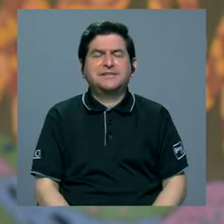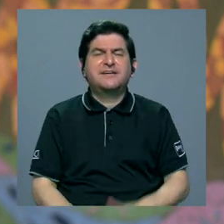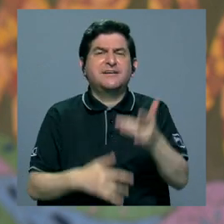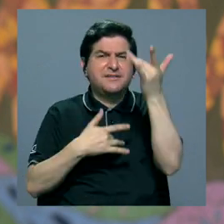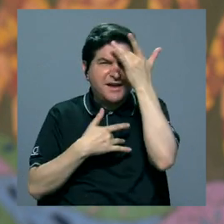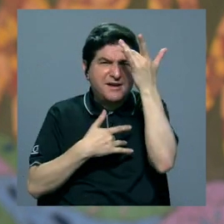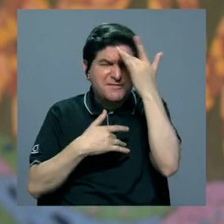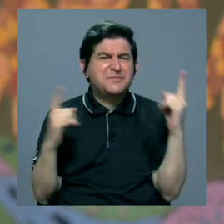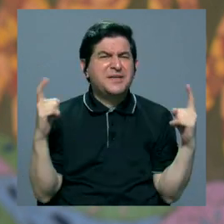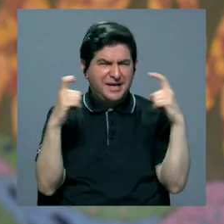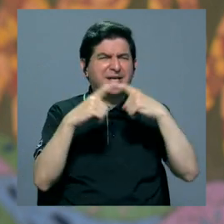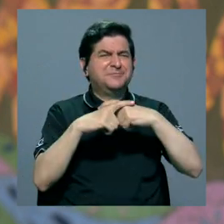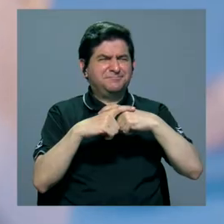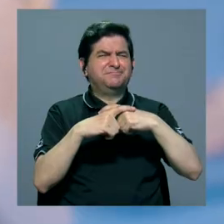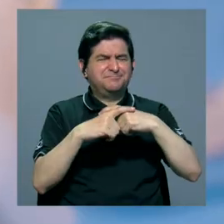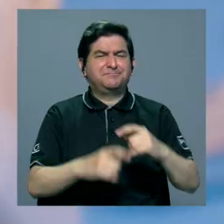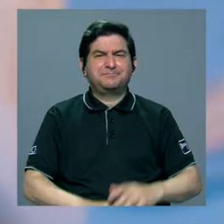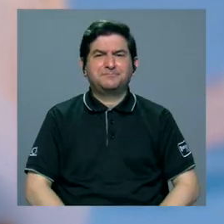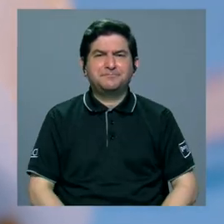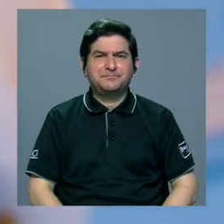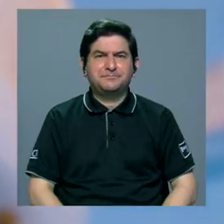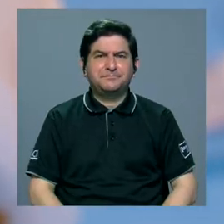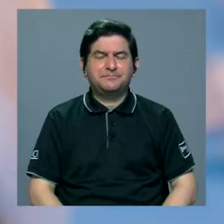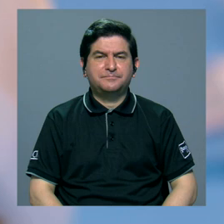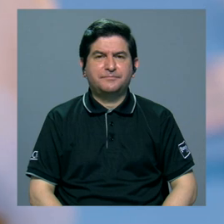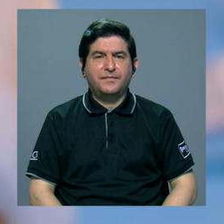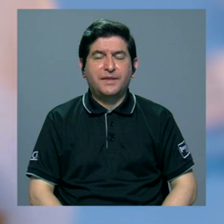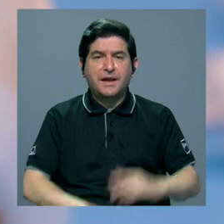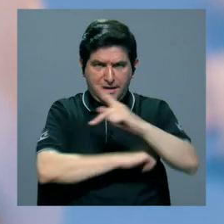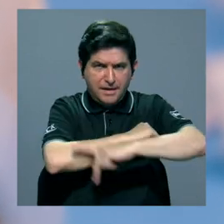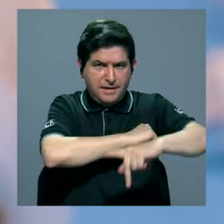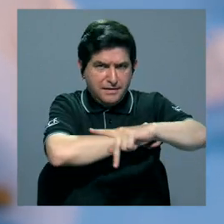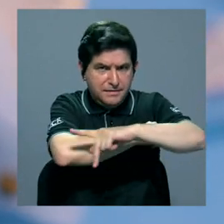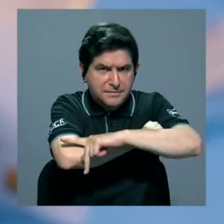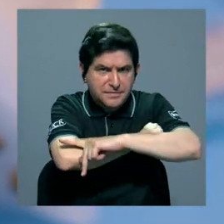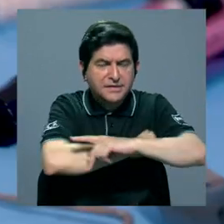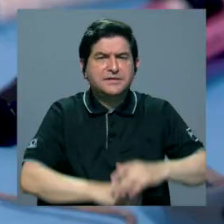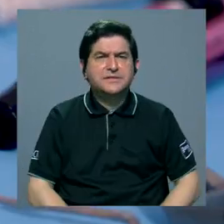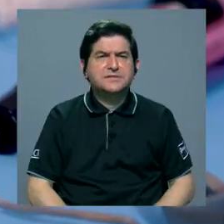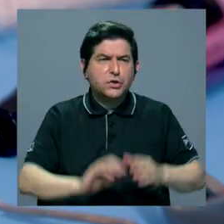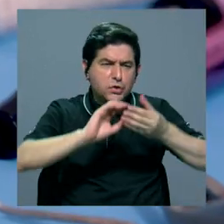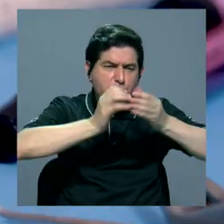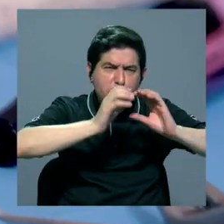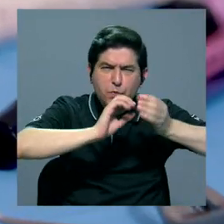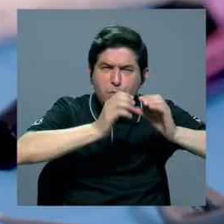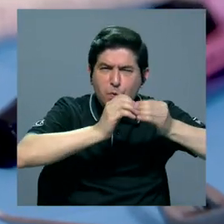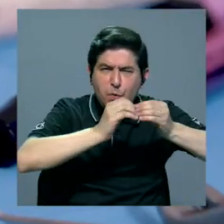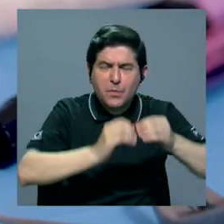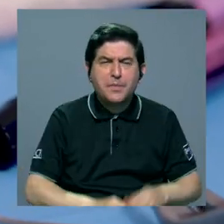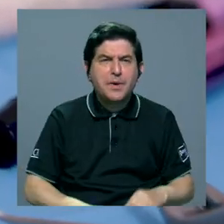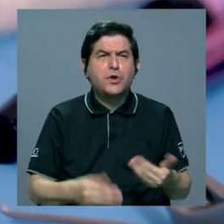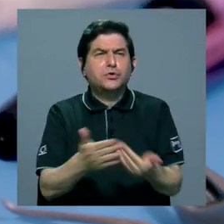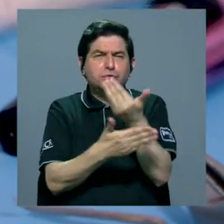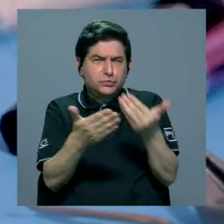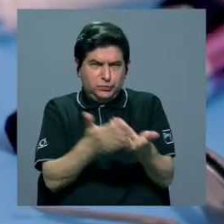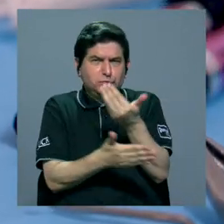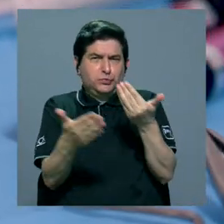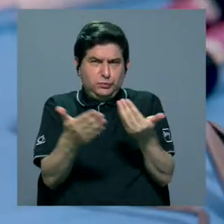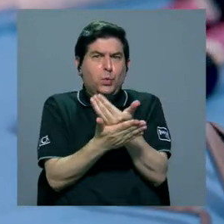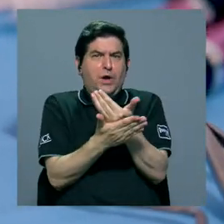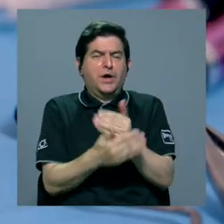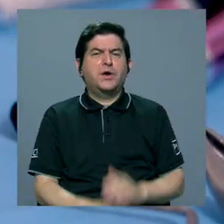una enfermedad compleja, básicamente. A nivel nacional, los datos más recientes